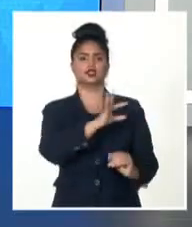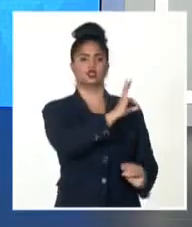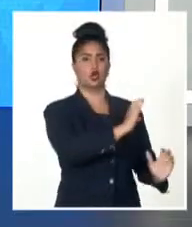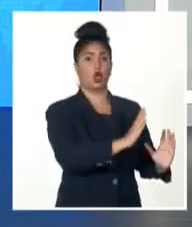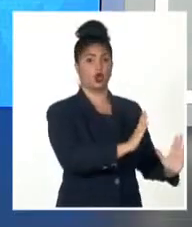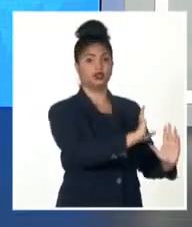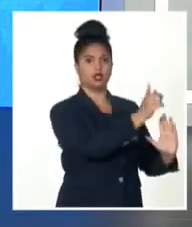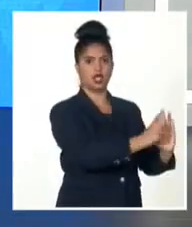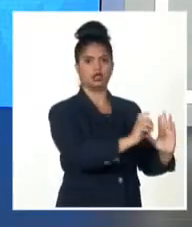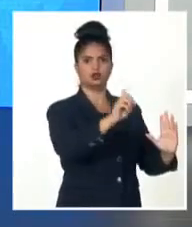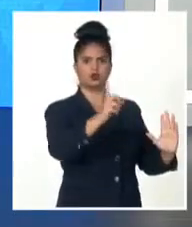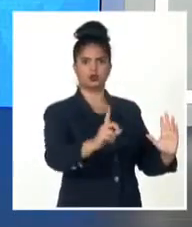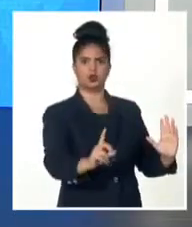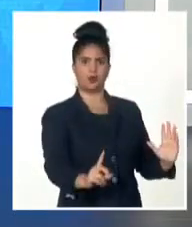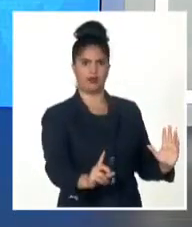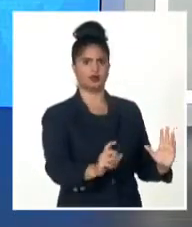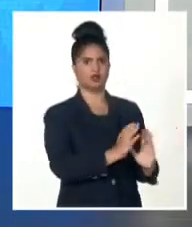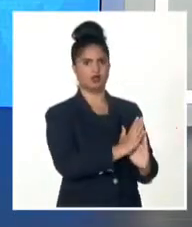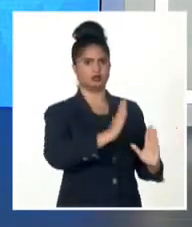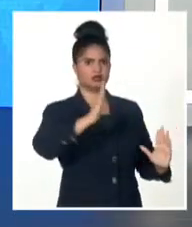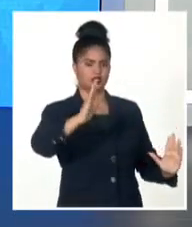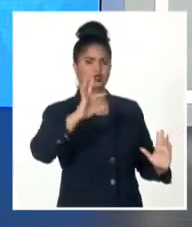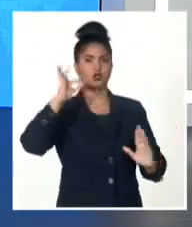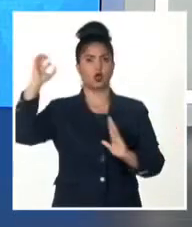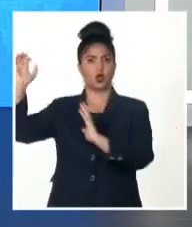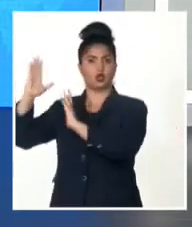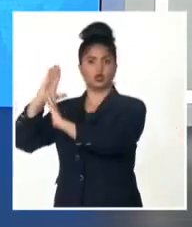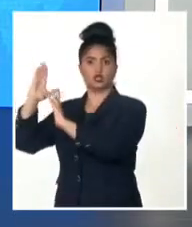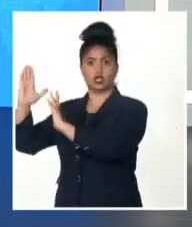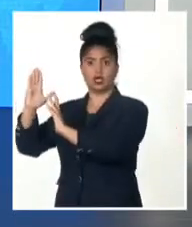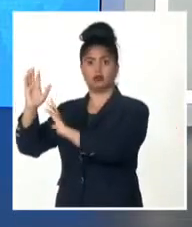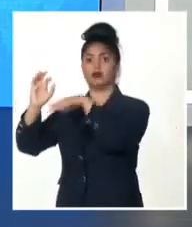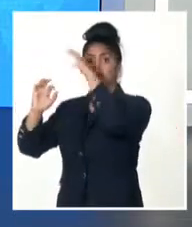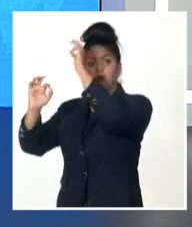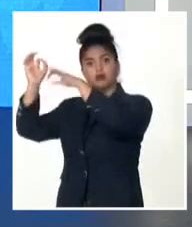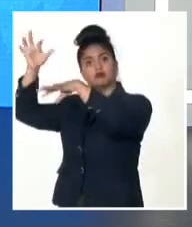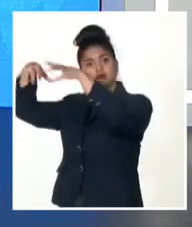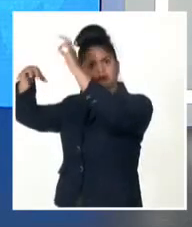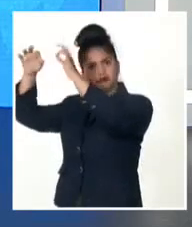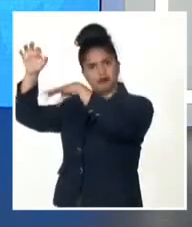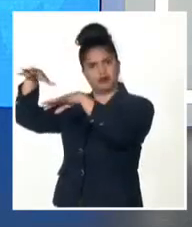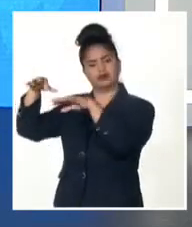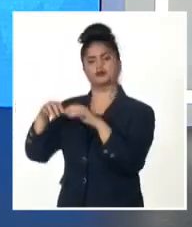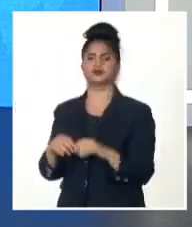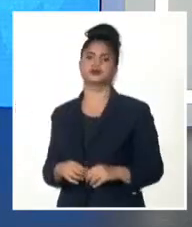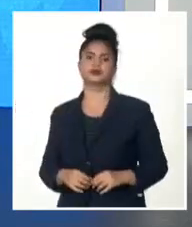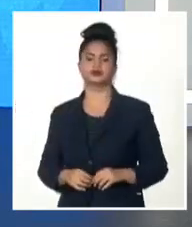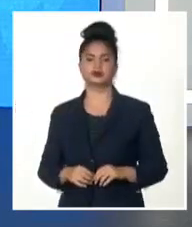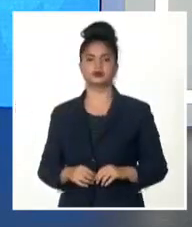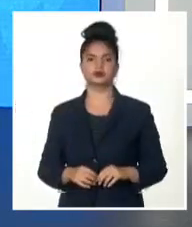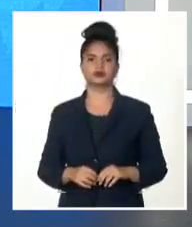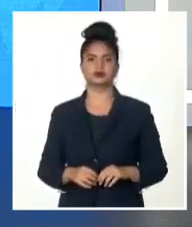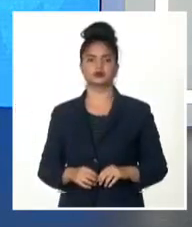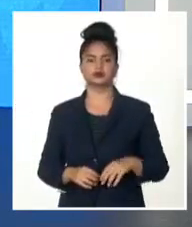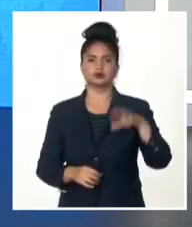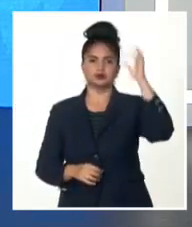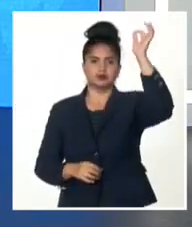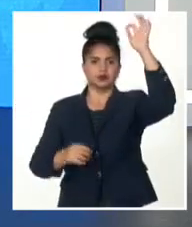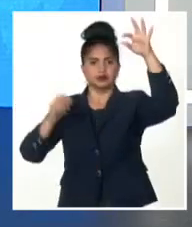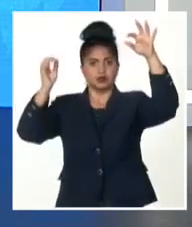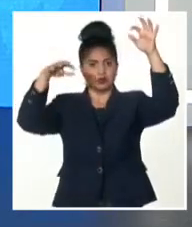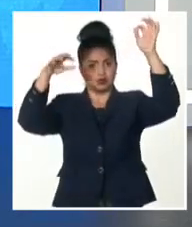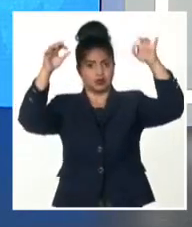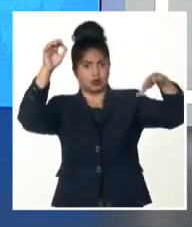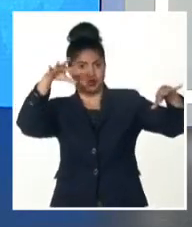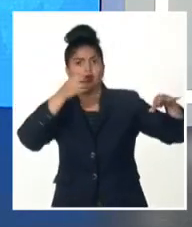de la parte oriental del país. En el caso del occidente, continuarán siendo aisladas las lluvias también para la jornada de lluvias, que pueden permanecer, aunque de manera aislada en horas de la noche,